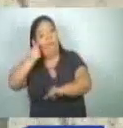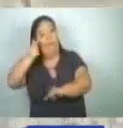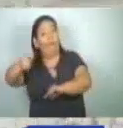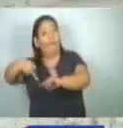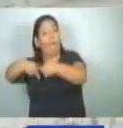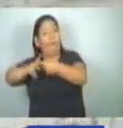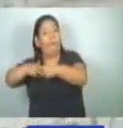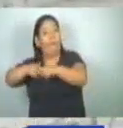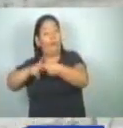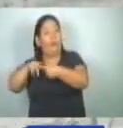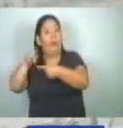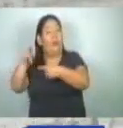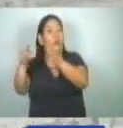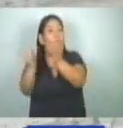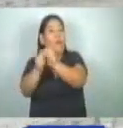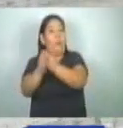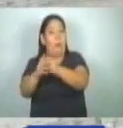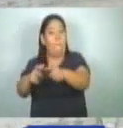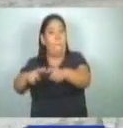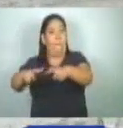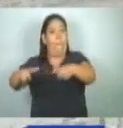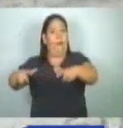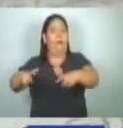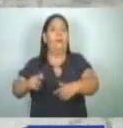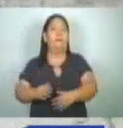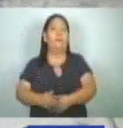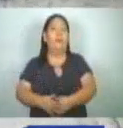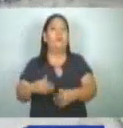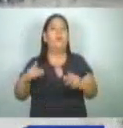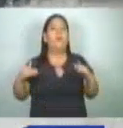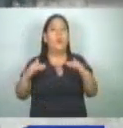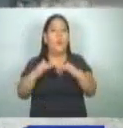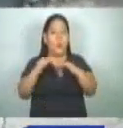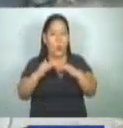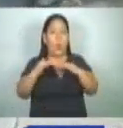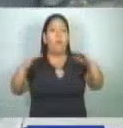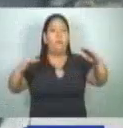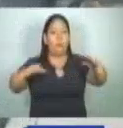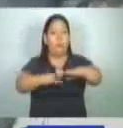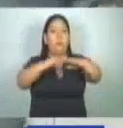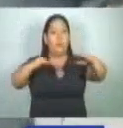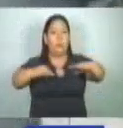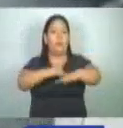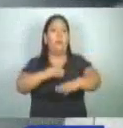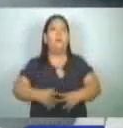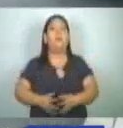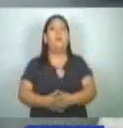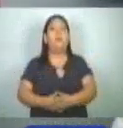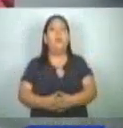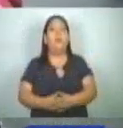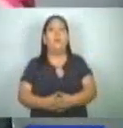antes que ésta siga minándose. además, el tránsito vehicular se puede haber obstaculizado en la zona.